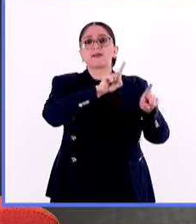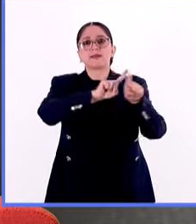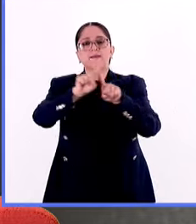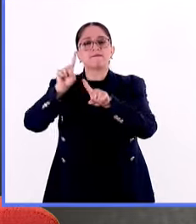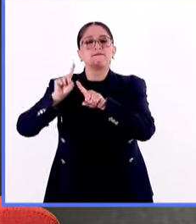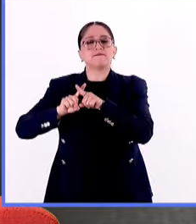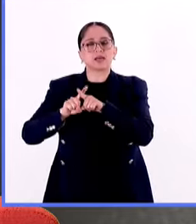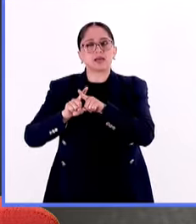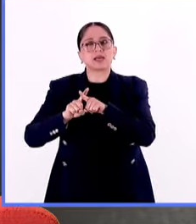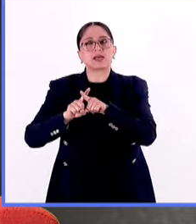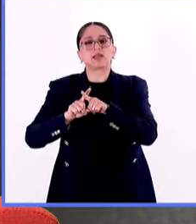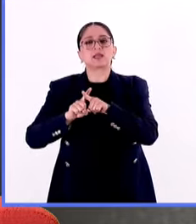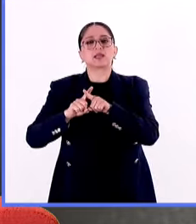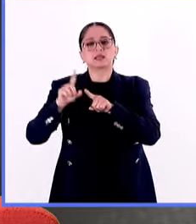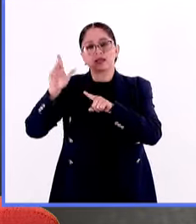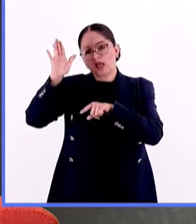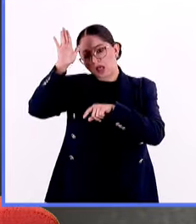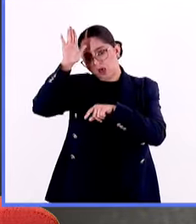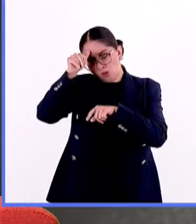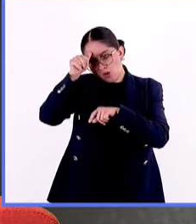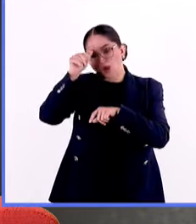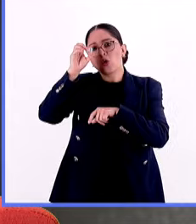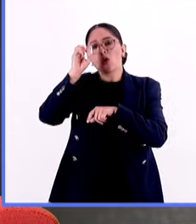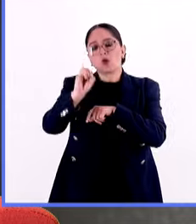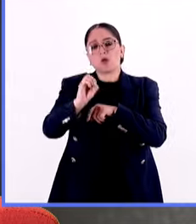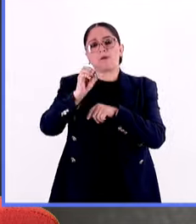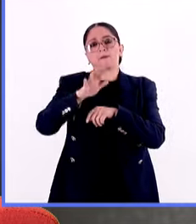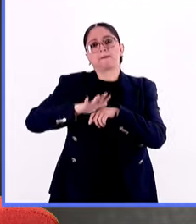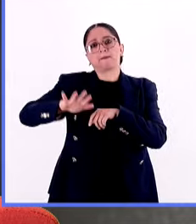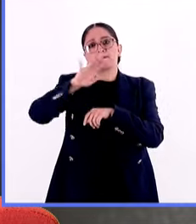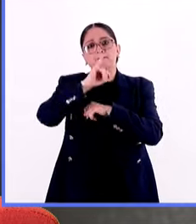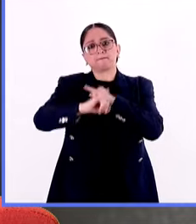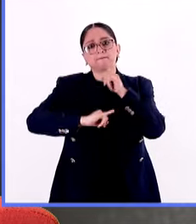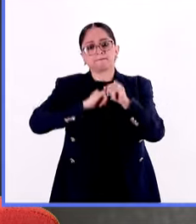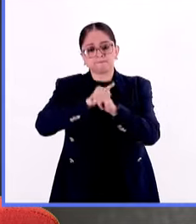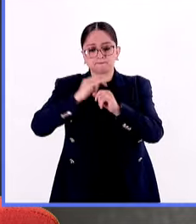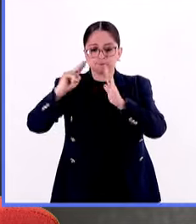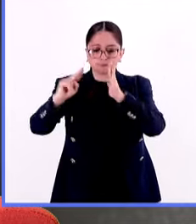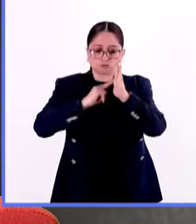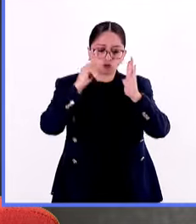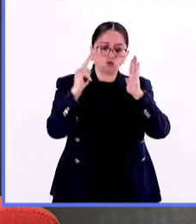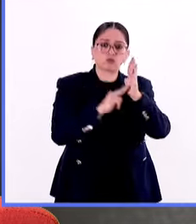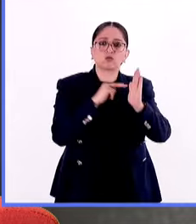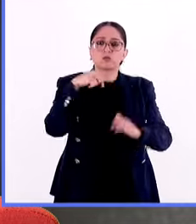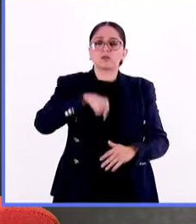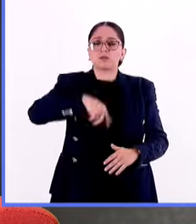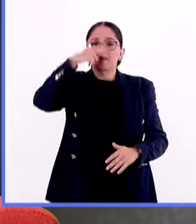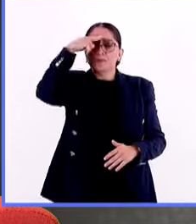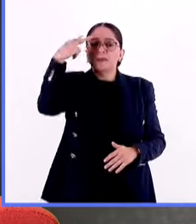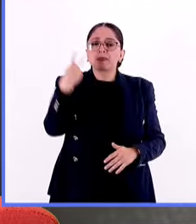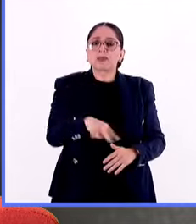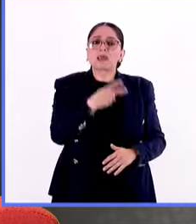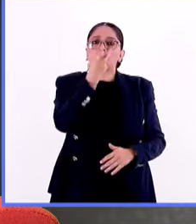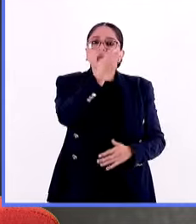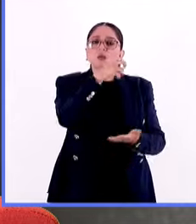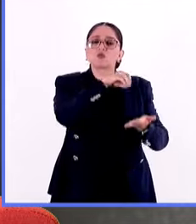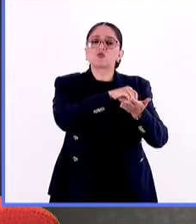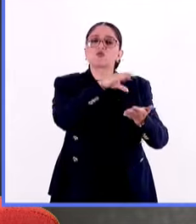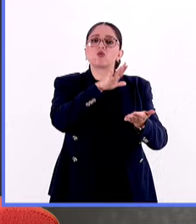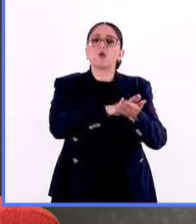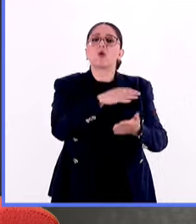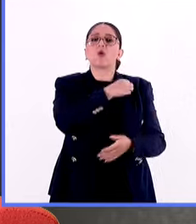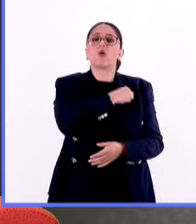que están en convenios o tratados internacionales que ha firmado el Estado mexicano y que son obligación suya